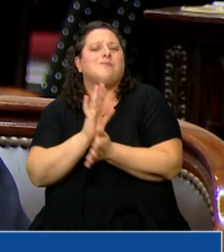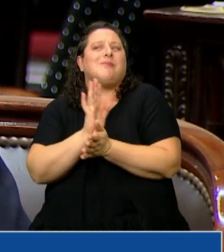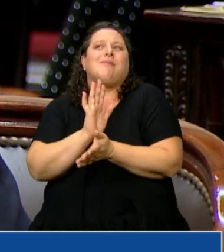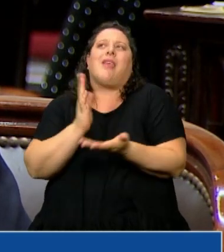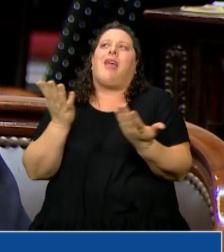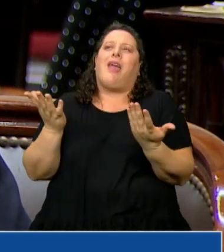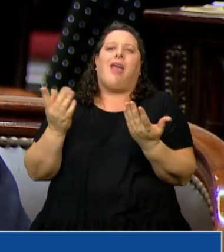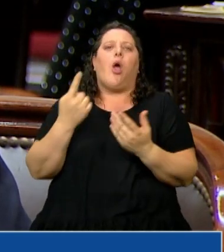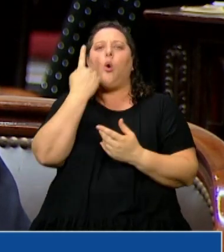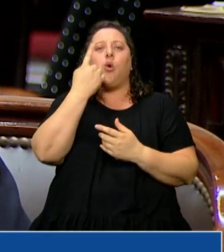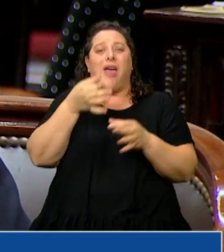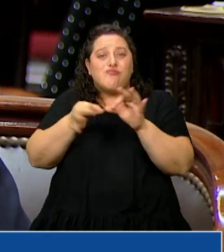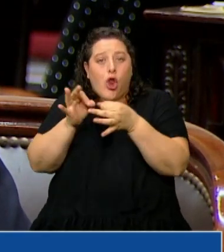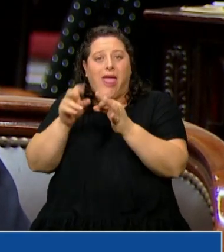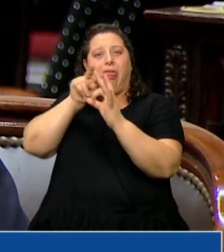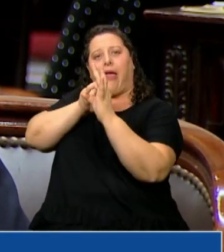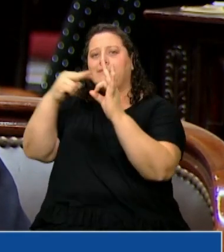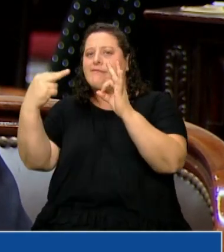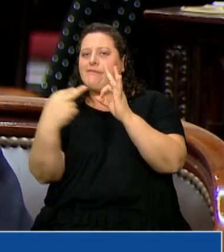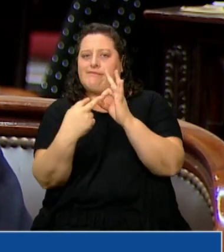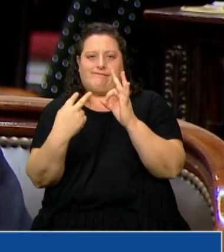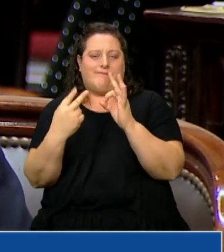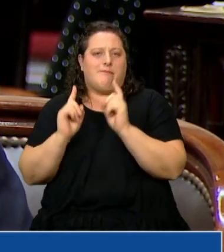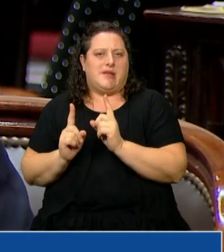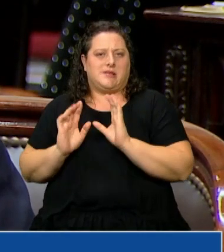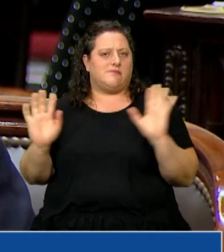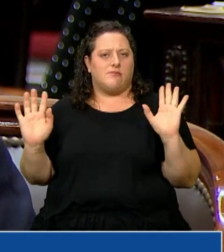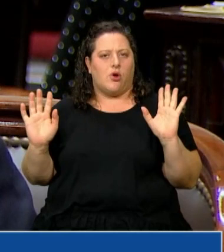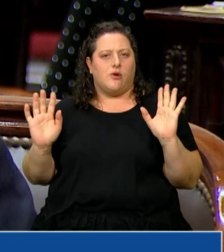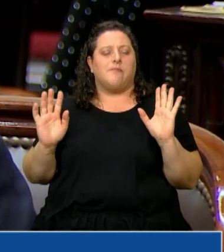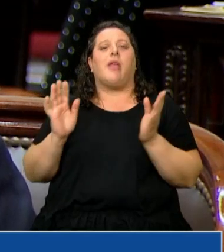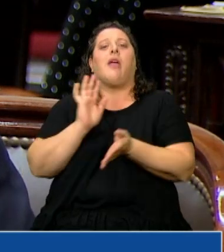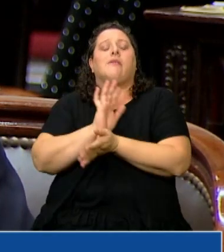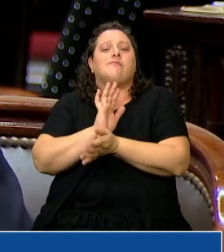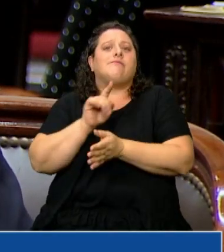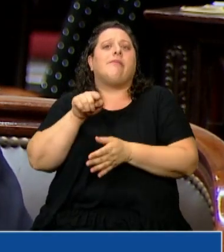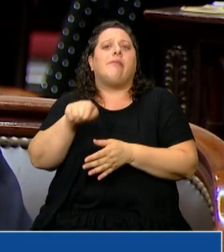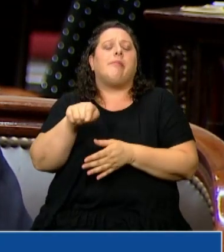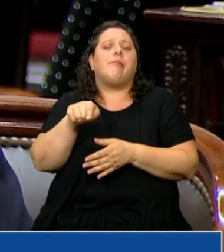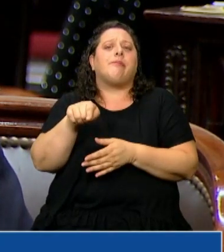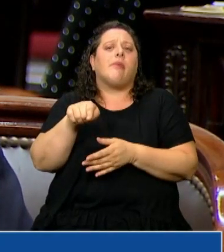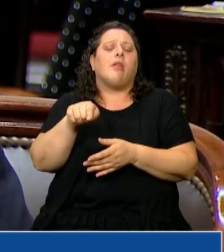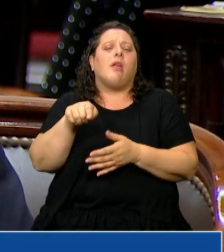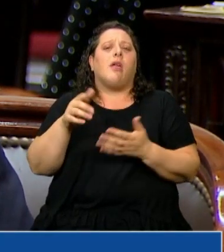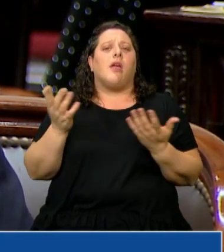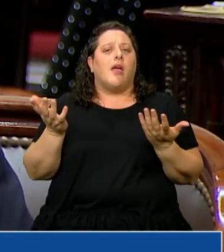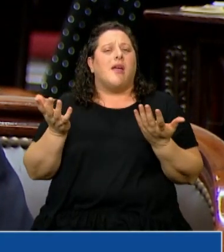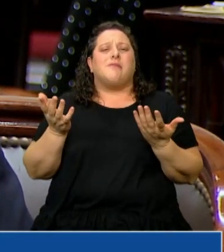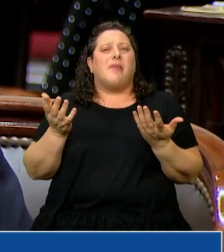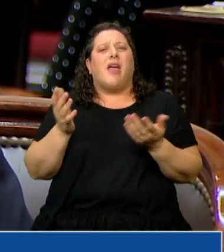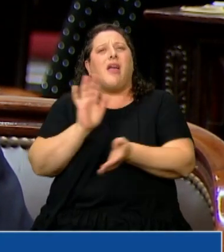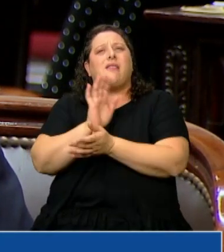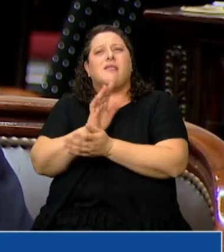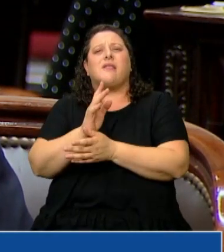de una misma moneda y que no se pueden llevar adelante sin